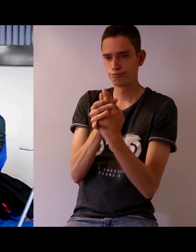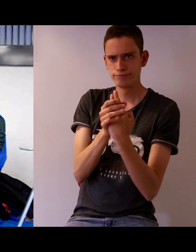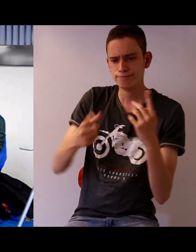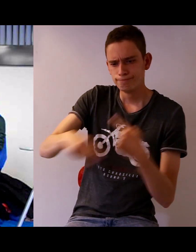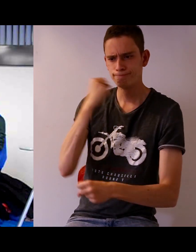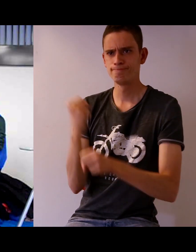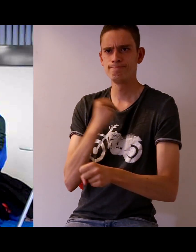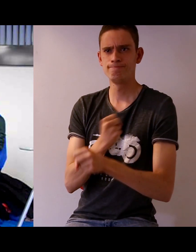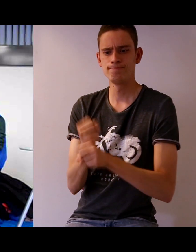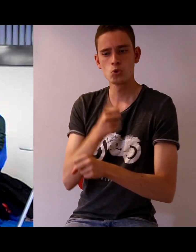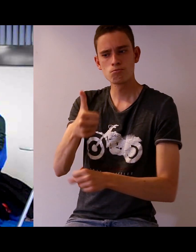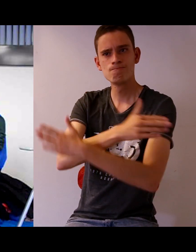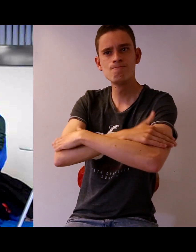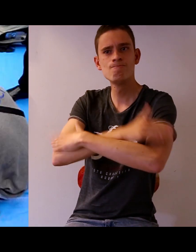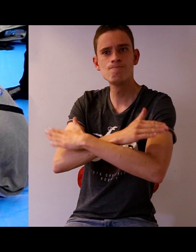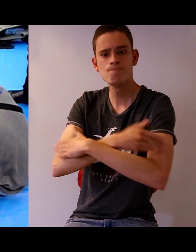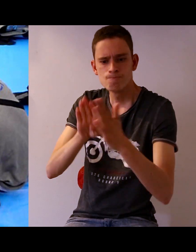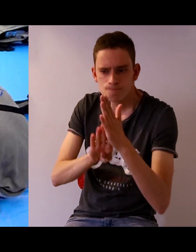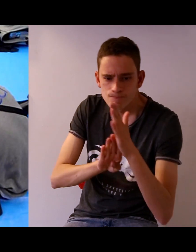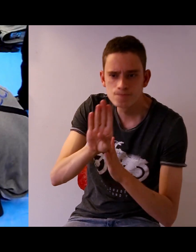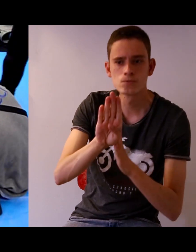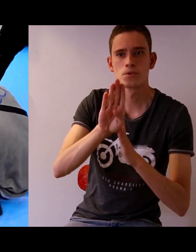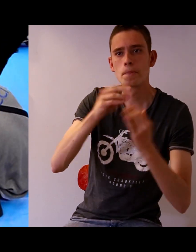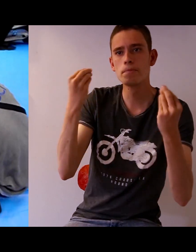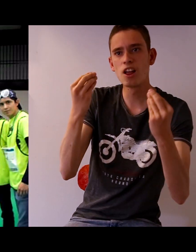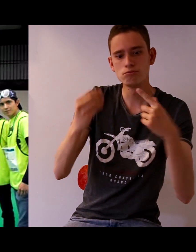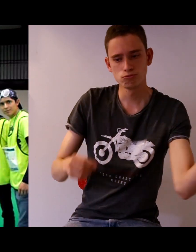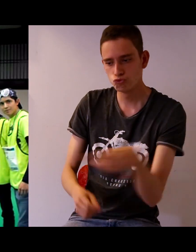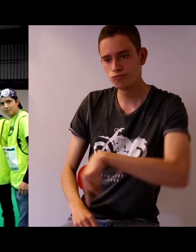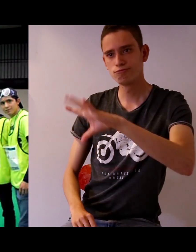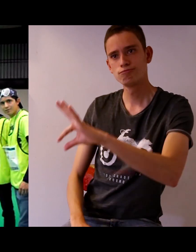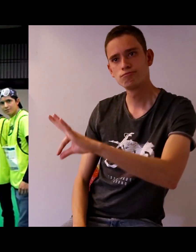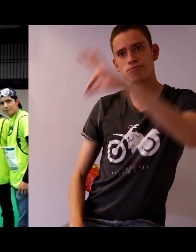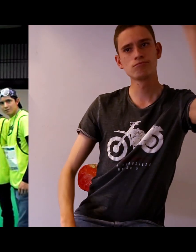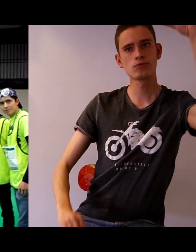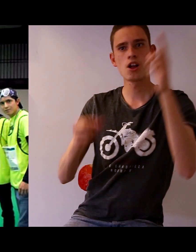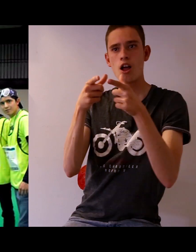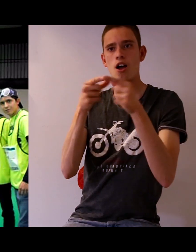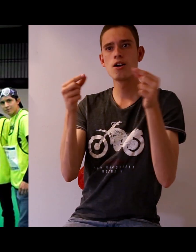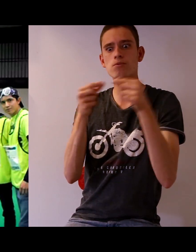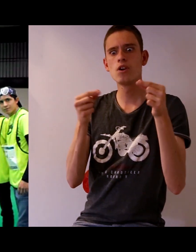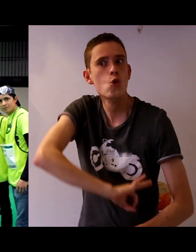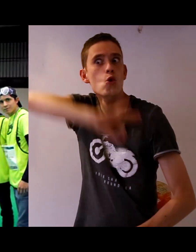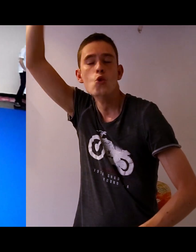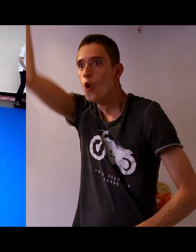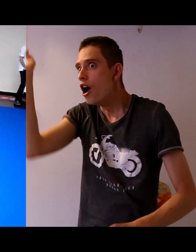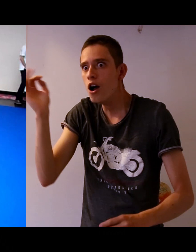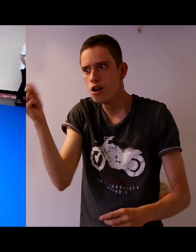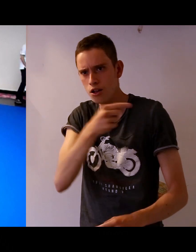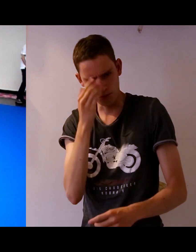para participar en Japón en el torneo de Sumo Robotics. Fuimos cuatro personas, entre docentes y estudiantes.